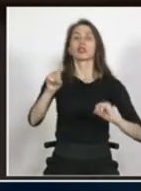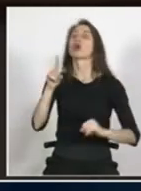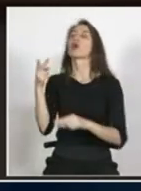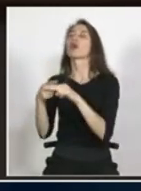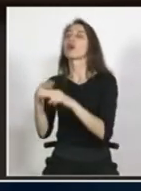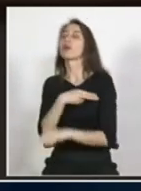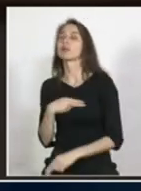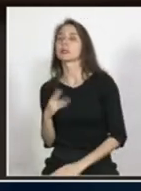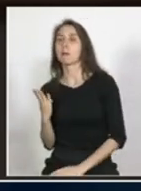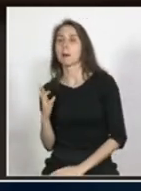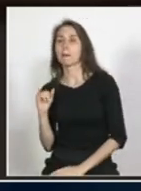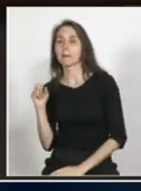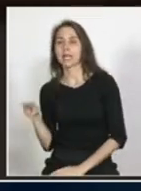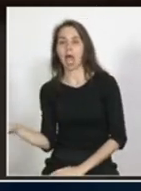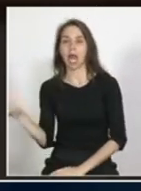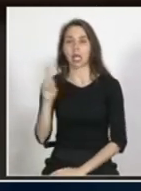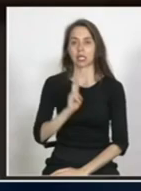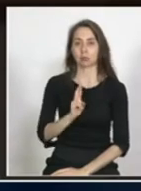Brian